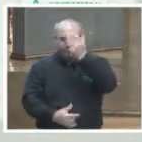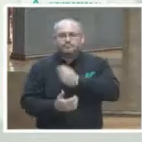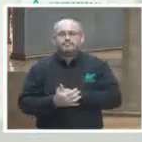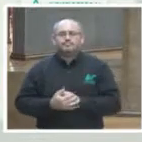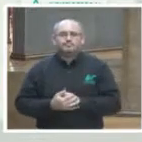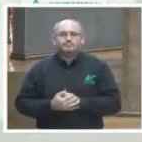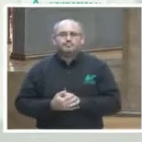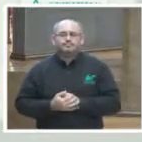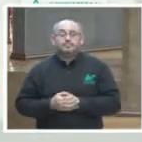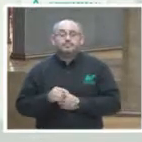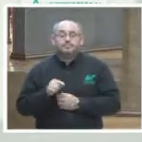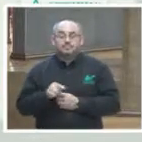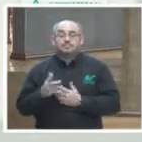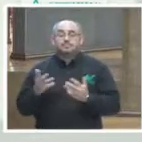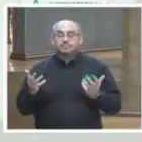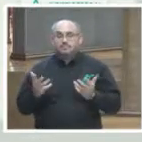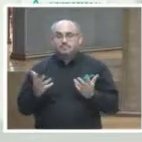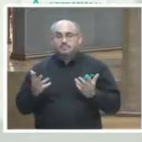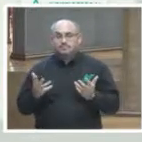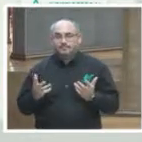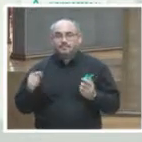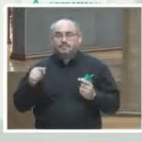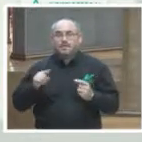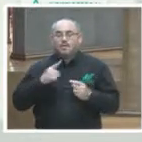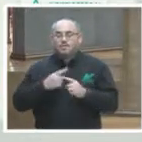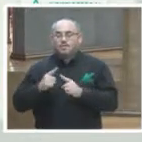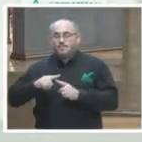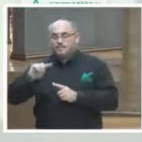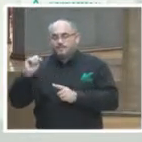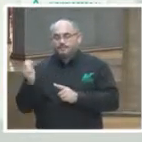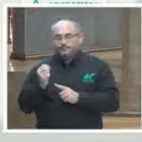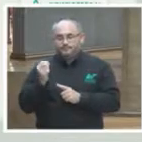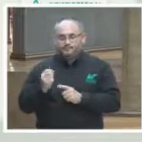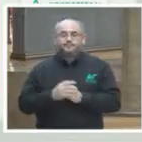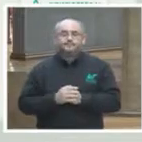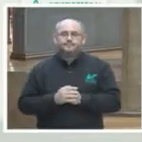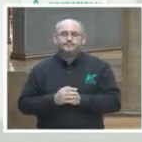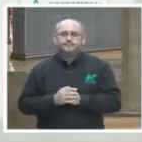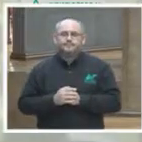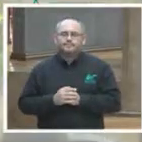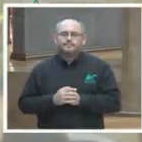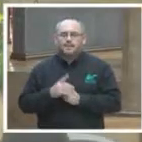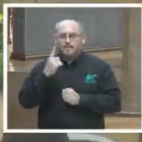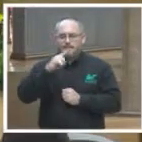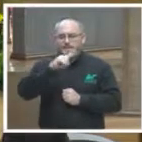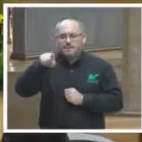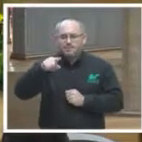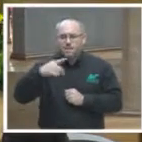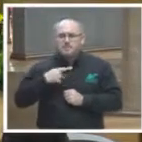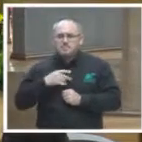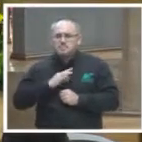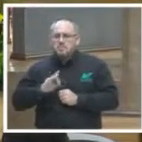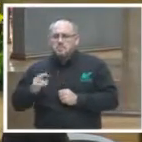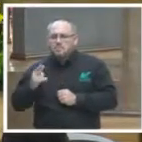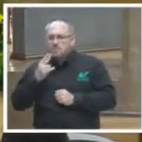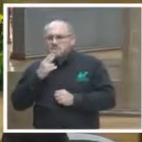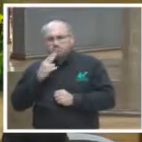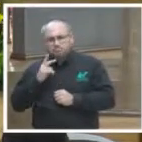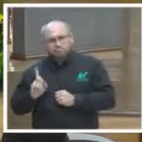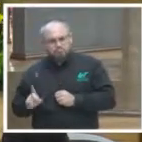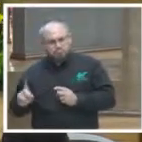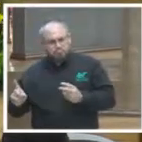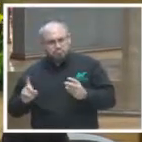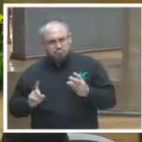pone al alcance a través de las tecnologías de la información ponen al alcance de toda persona absolutamente